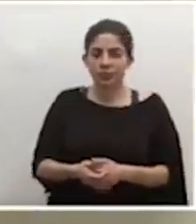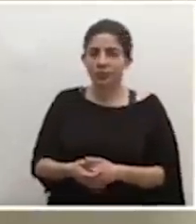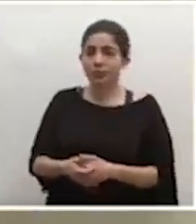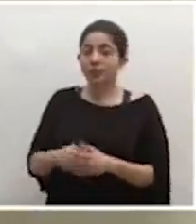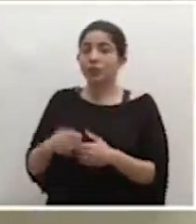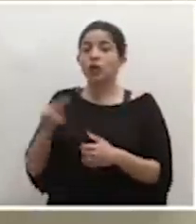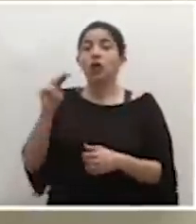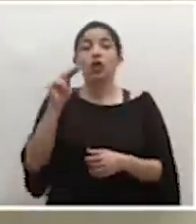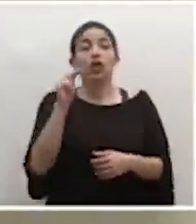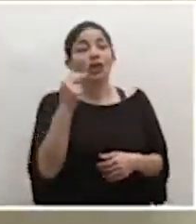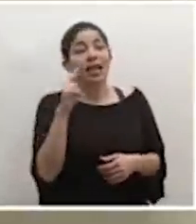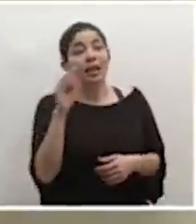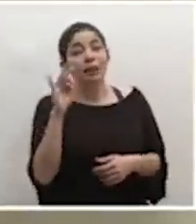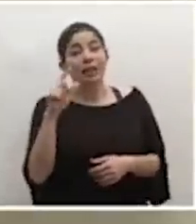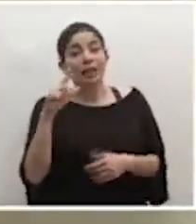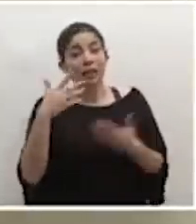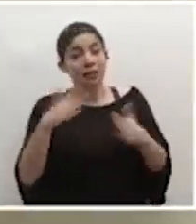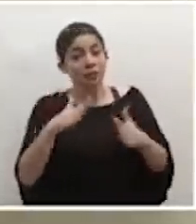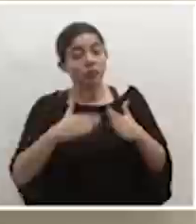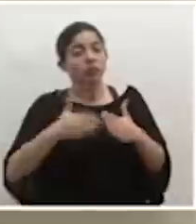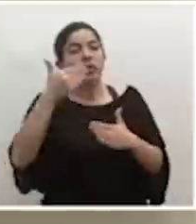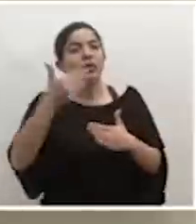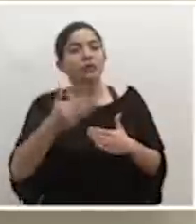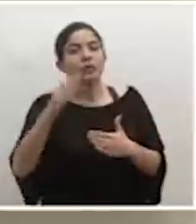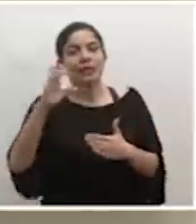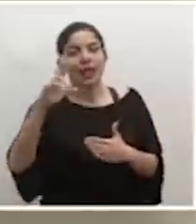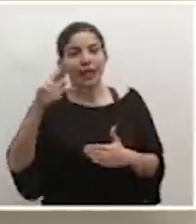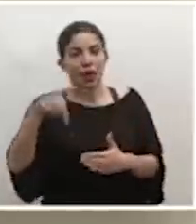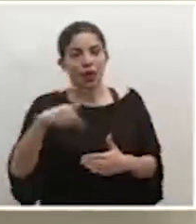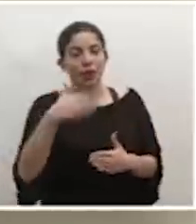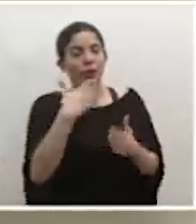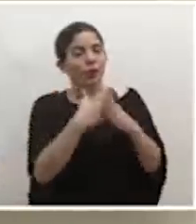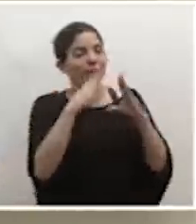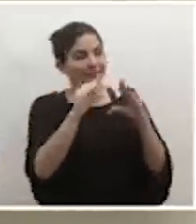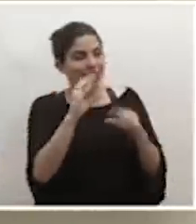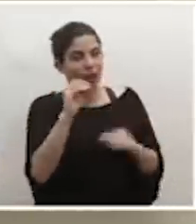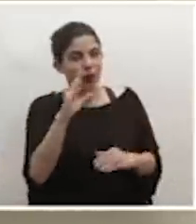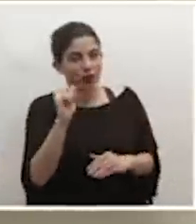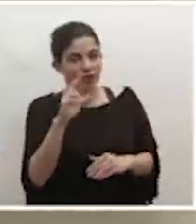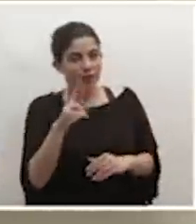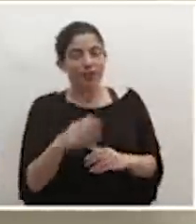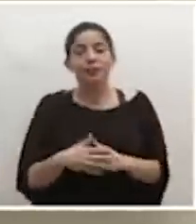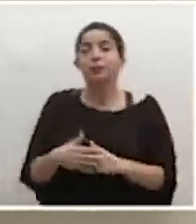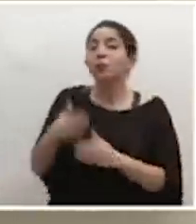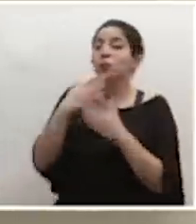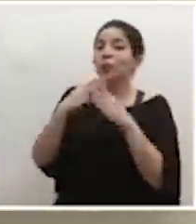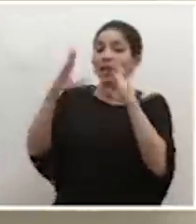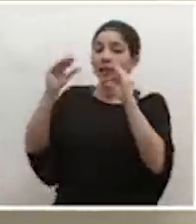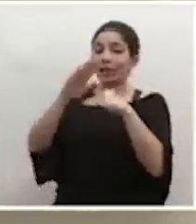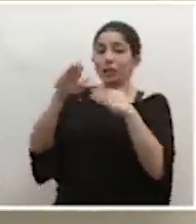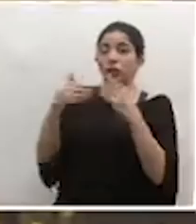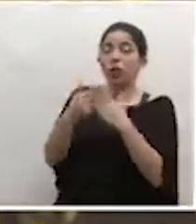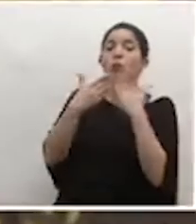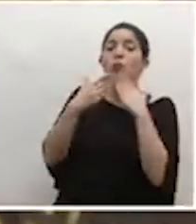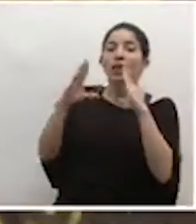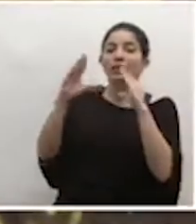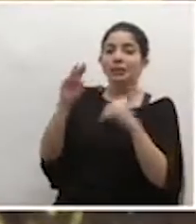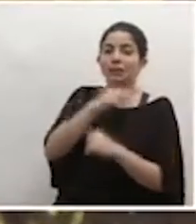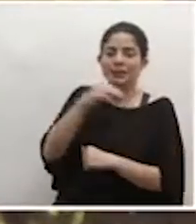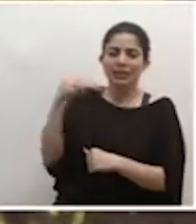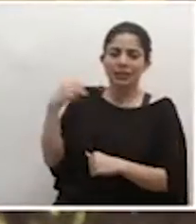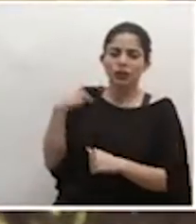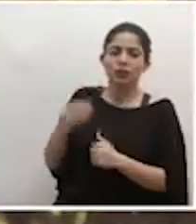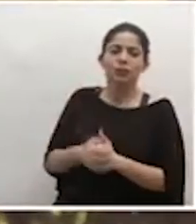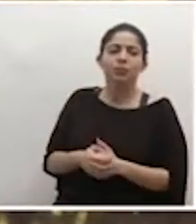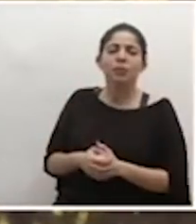Luego de Noticias Repretel, la siguiente consulta será de CEREOI. Muy buenas tardes, Óscar. Buenas tardes a todos. Buenas tardes, ministro.